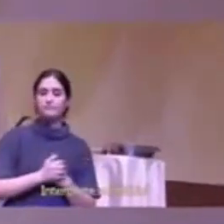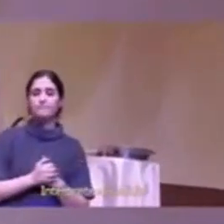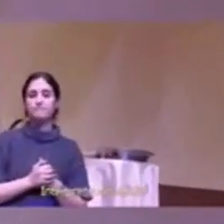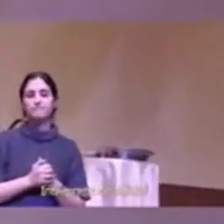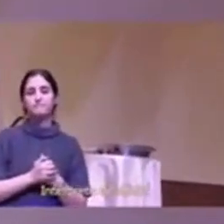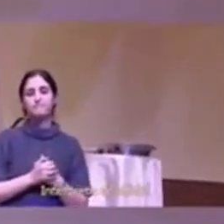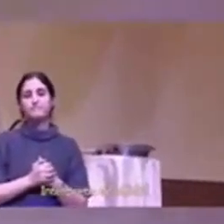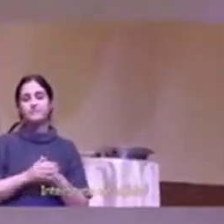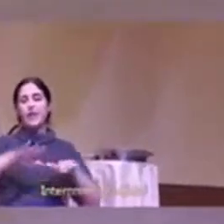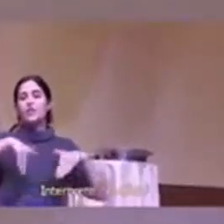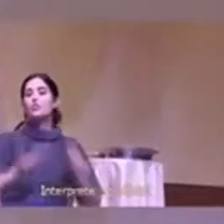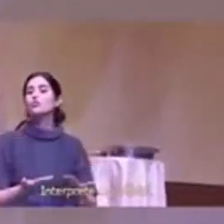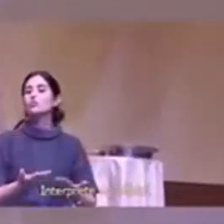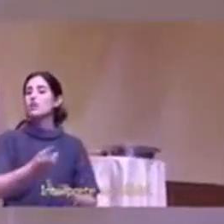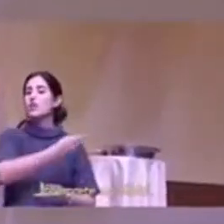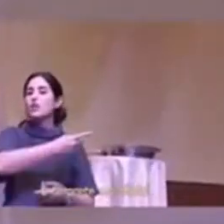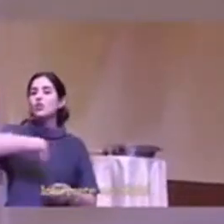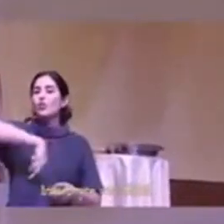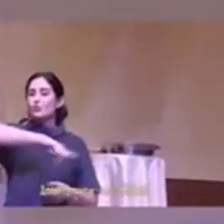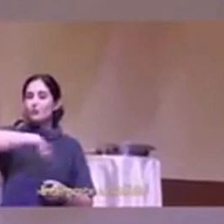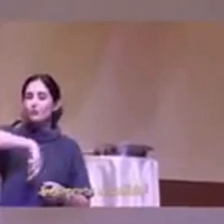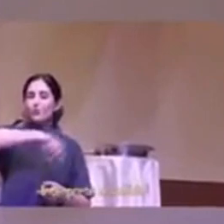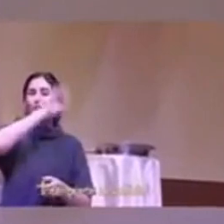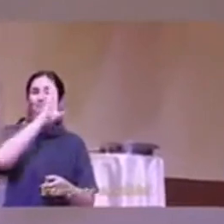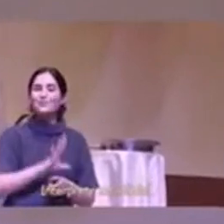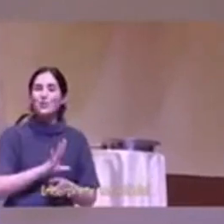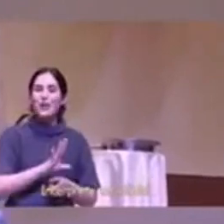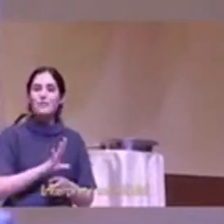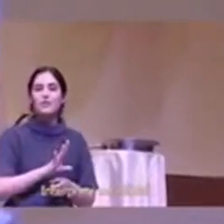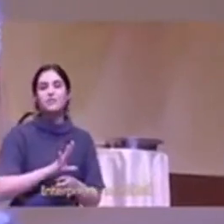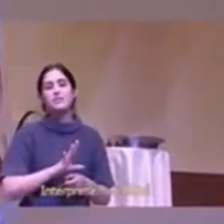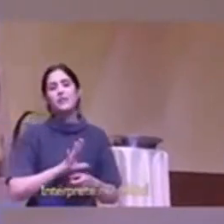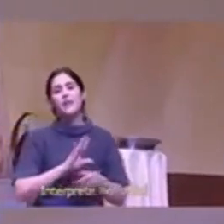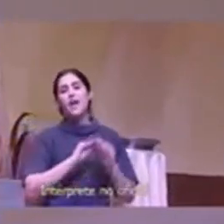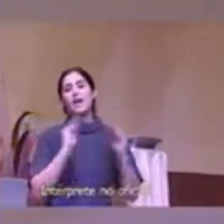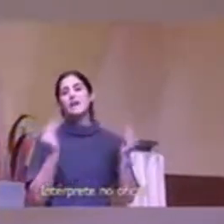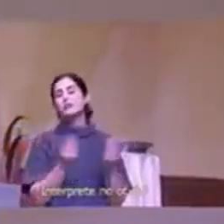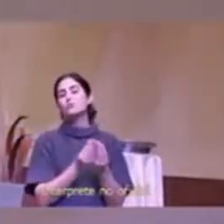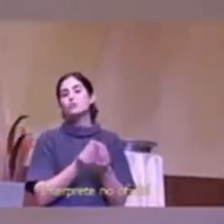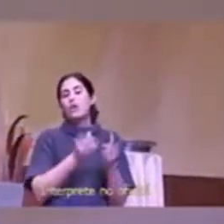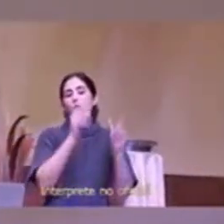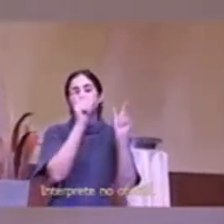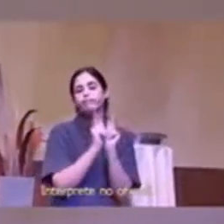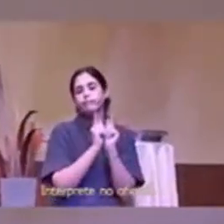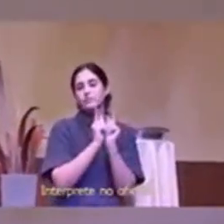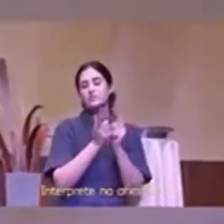resultados rápidos inmediatos